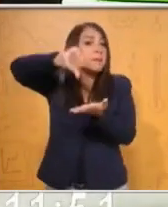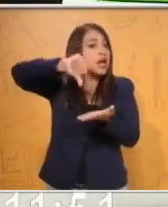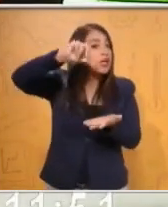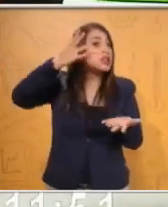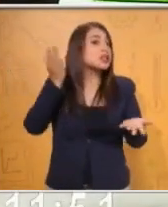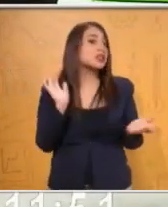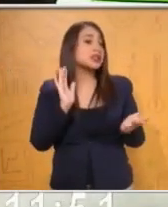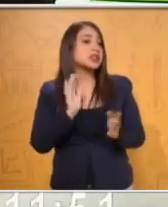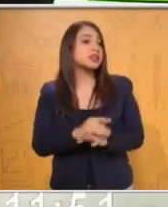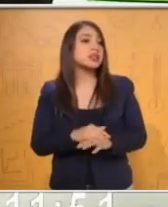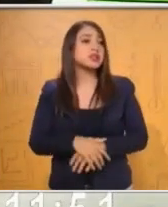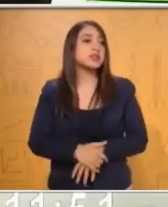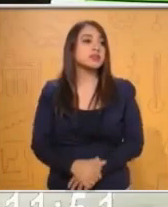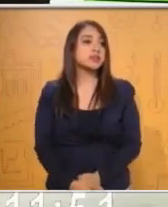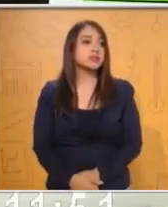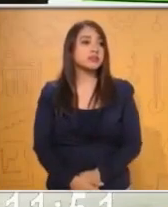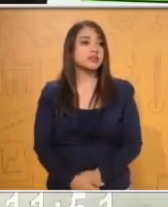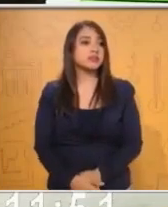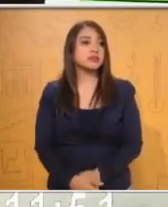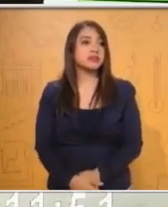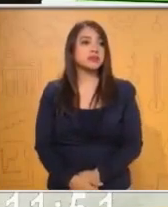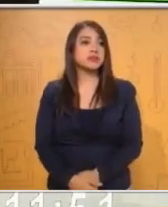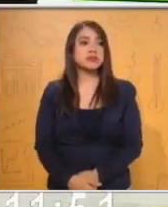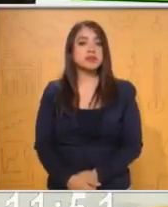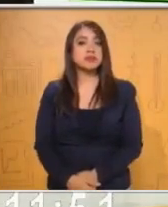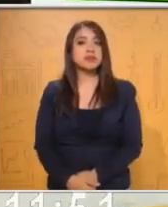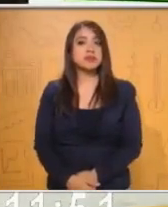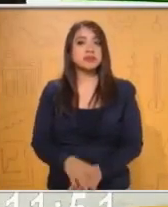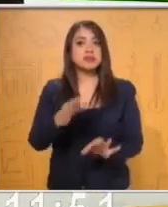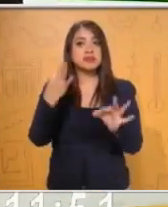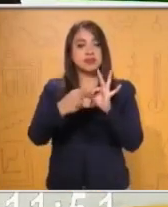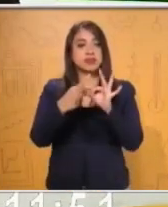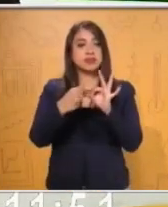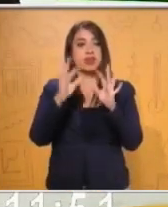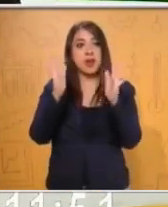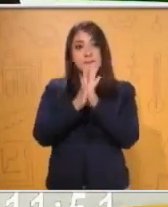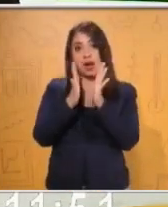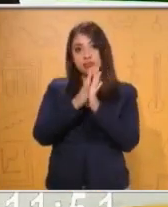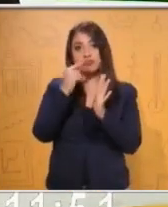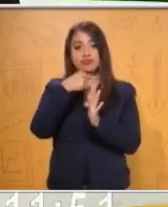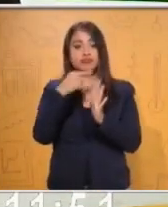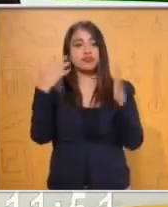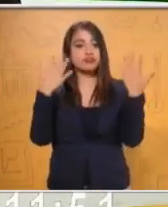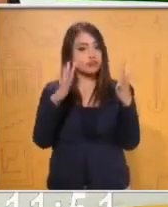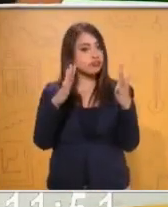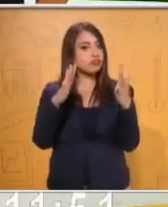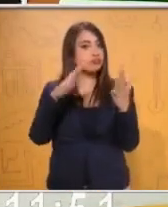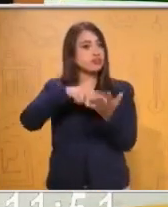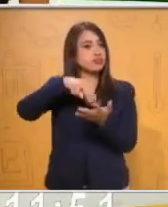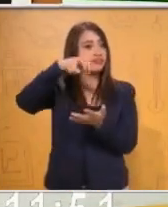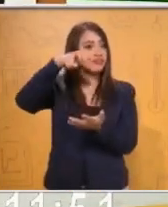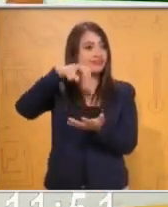a ver cómo dan el giro ellos en el suelo. Listos. Aplauso. Aplauso. Salto.